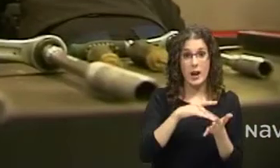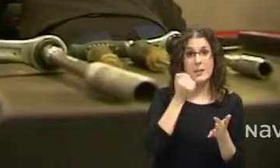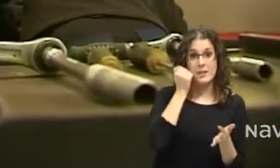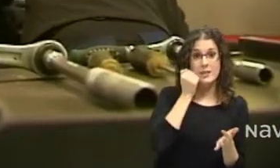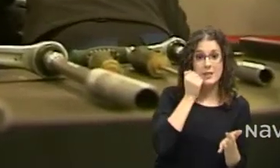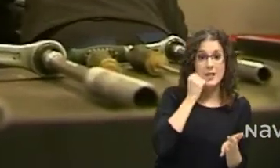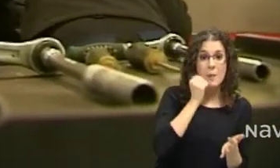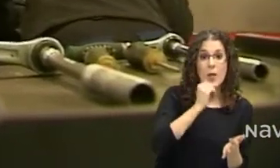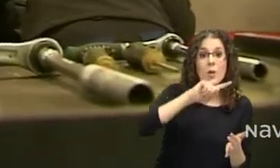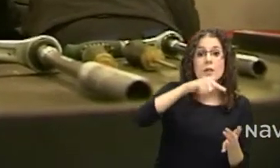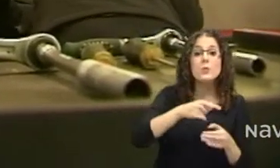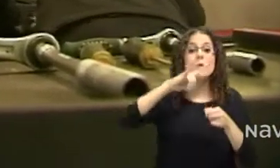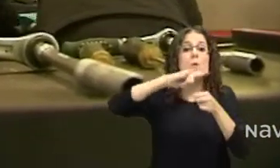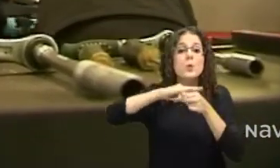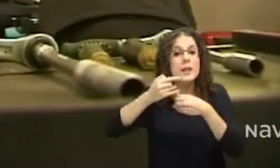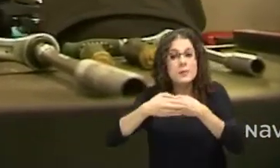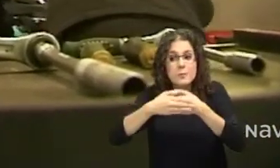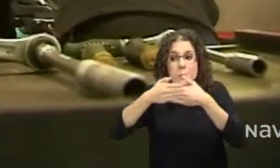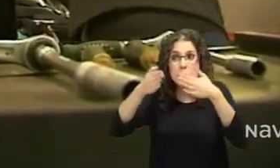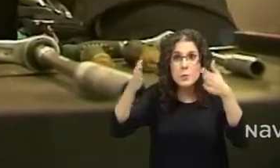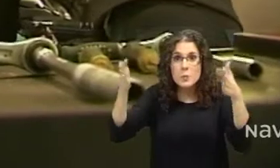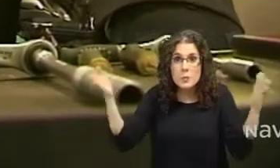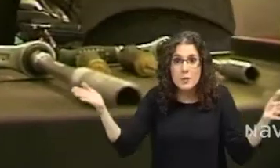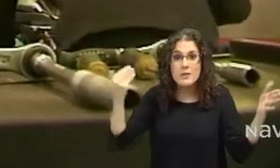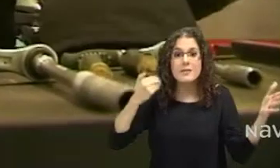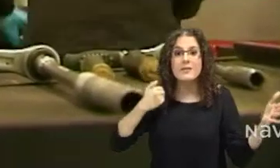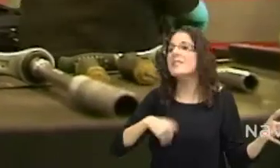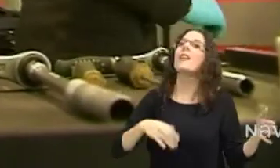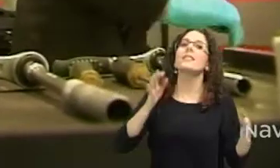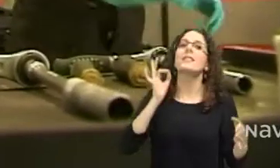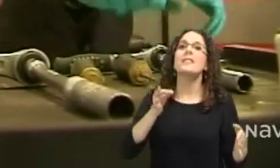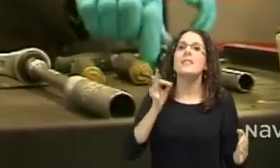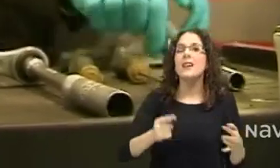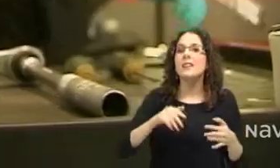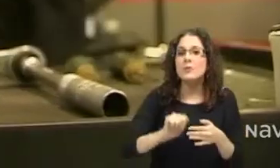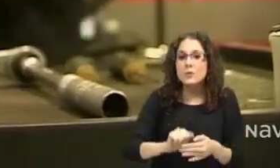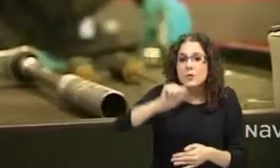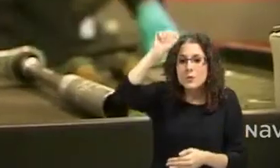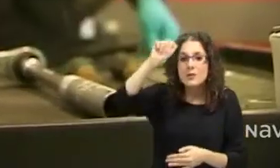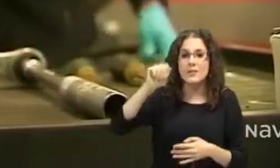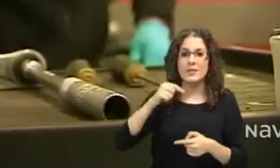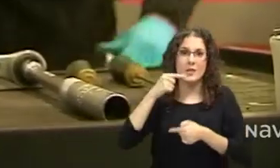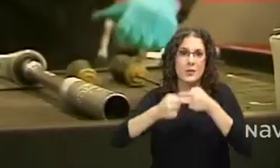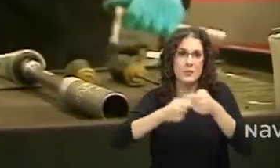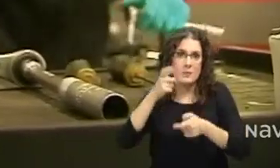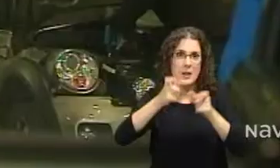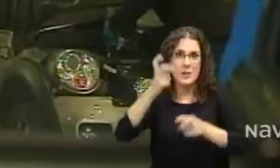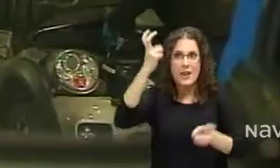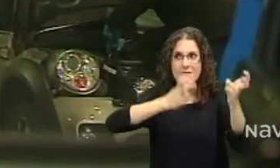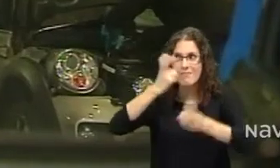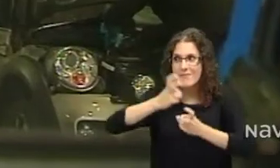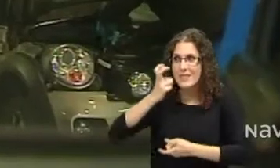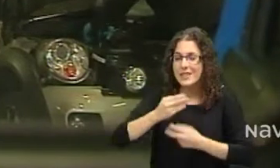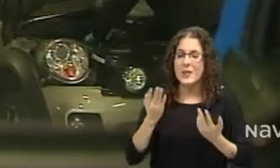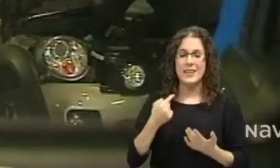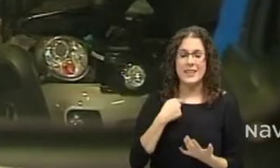y vino mucha gente. Y ver que todos los días vienes a abrir la puerta de tu taller, que se trabaja como